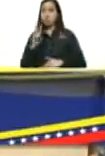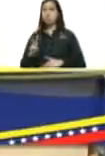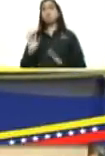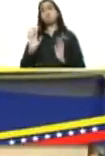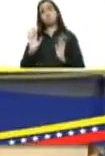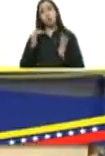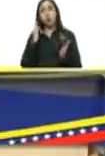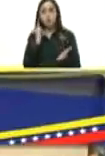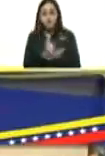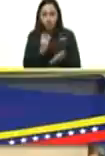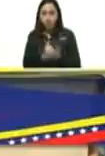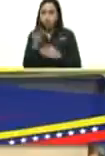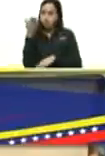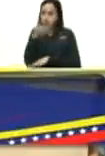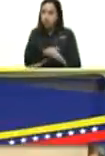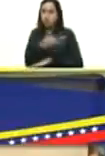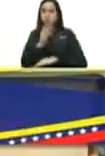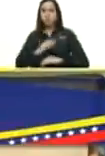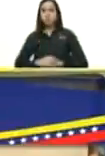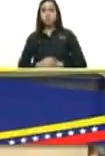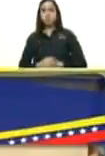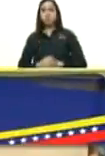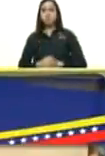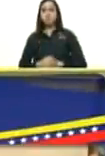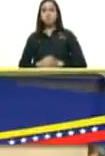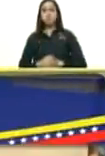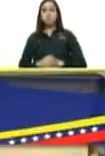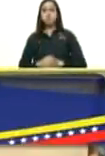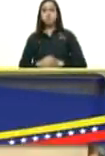prueba vamos al examen